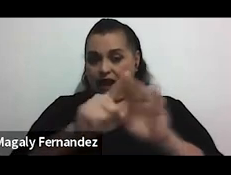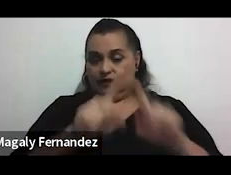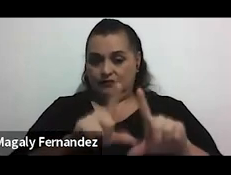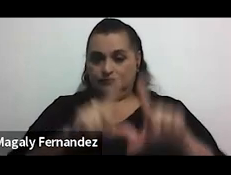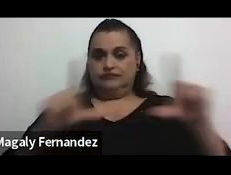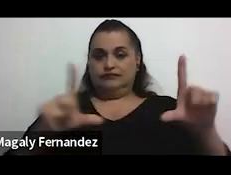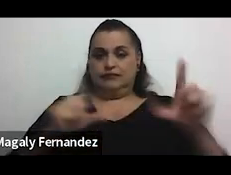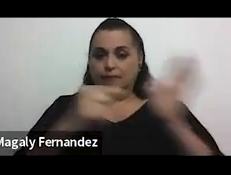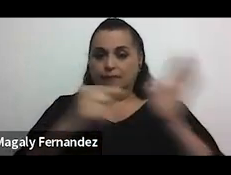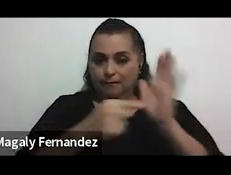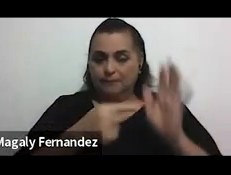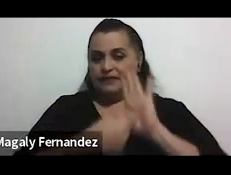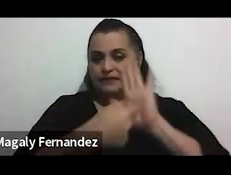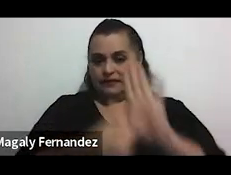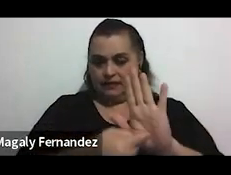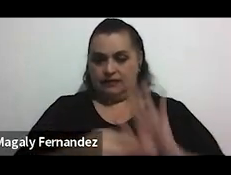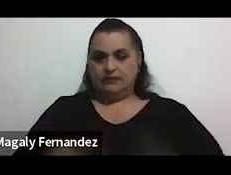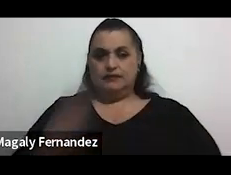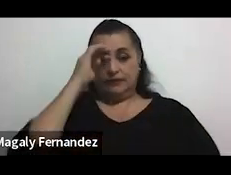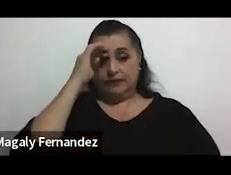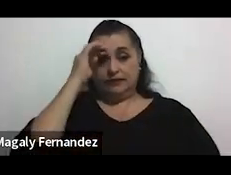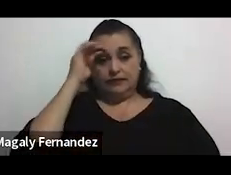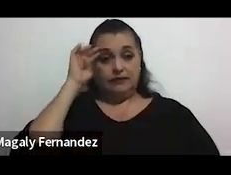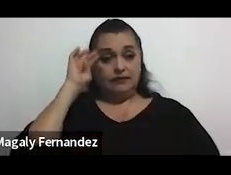allí y dale presentar. Sí.